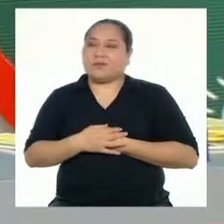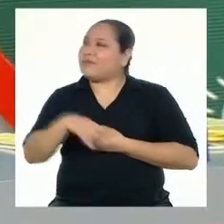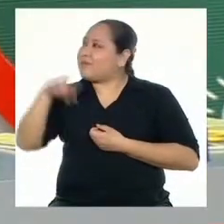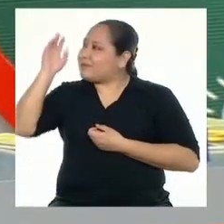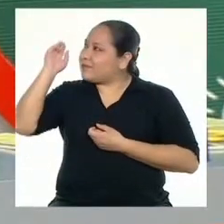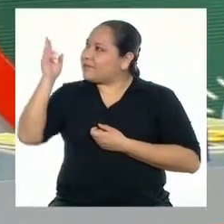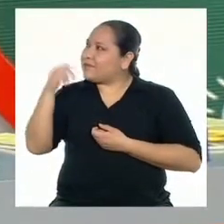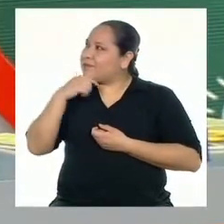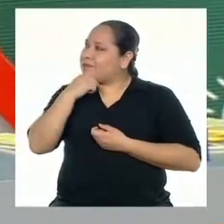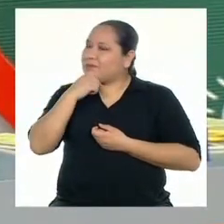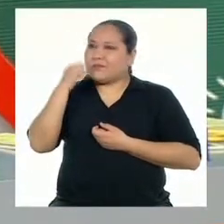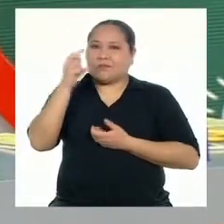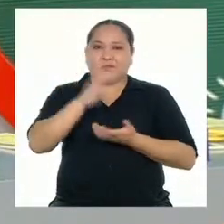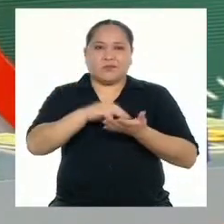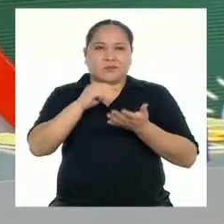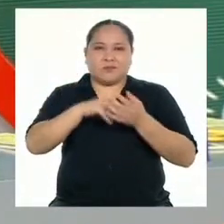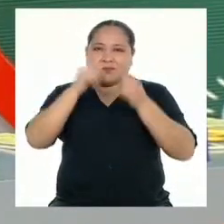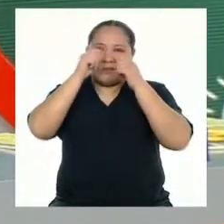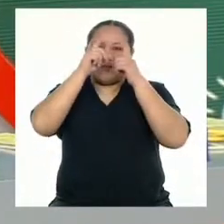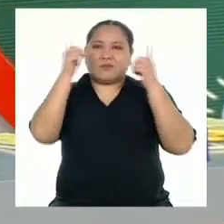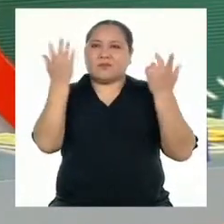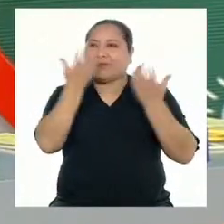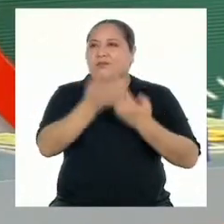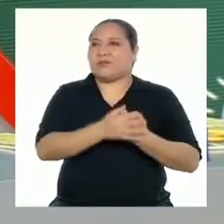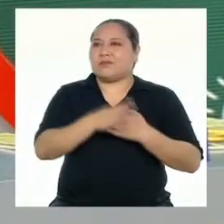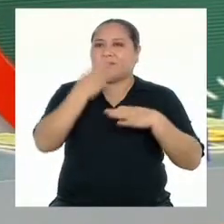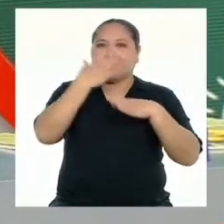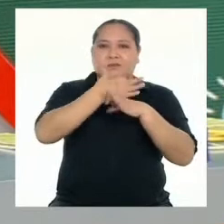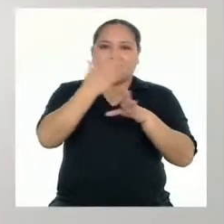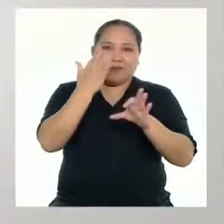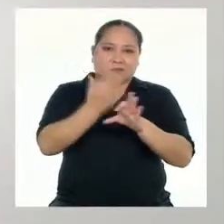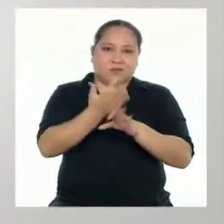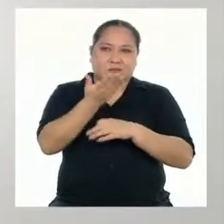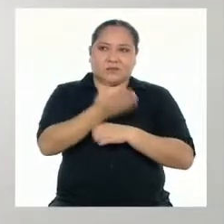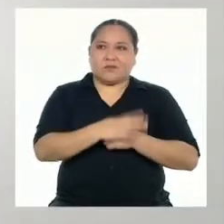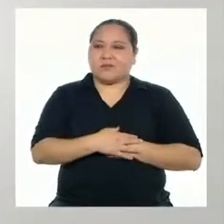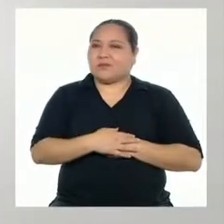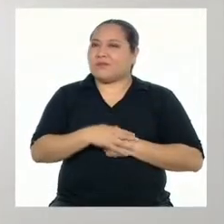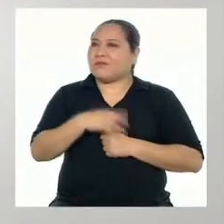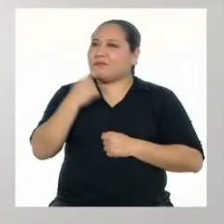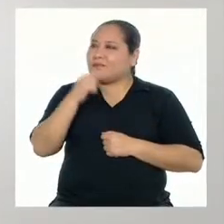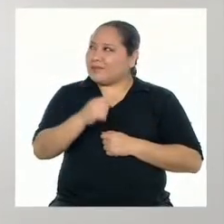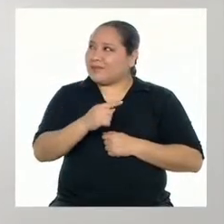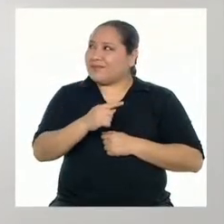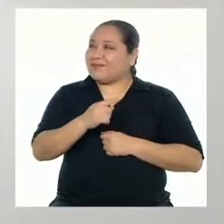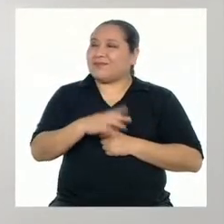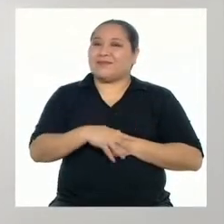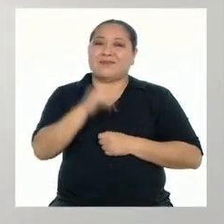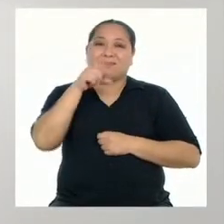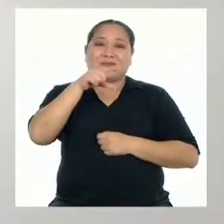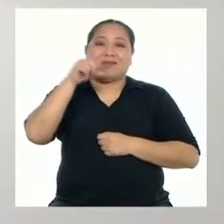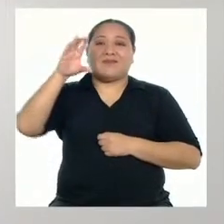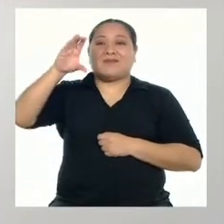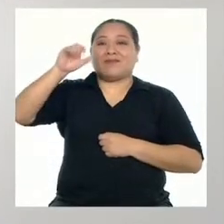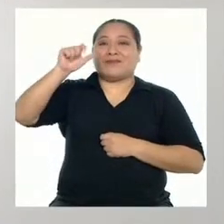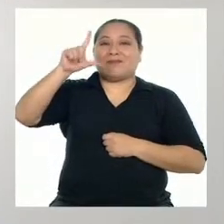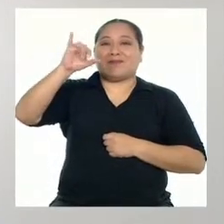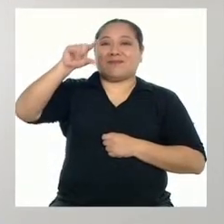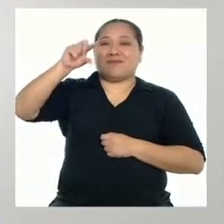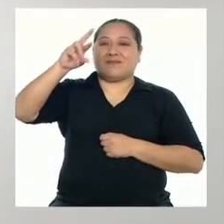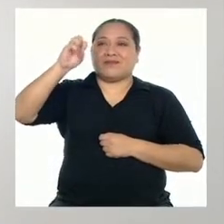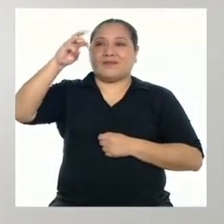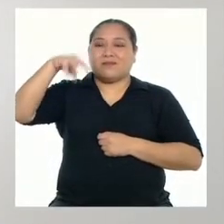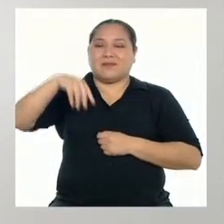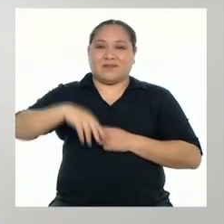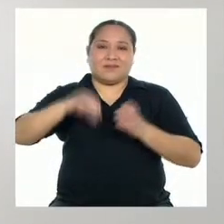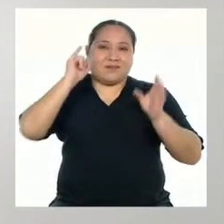Profesora, pero lo que más me llama la atención es la forma. Eso es porque es un caligrama. La